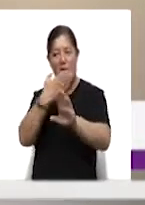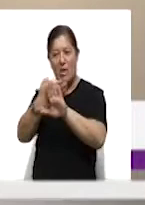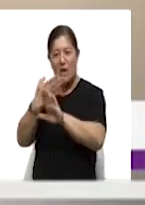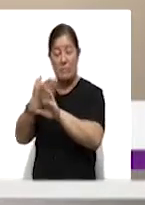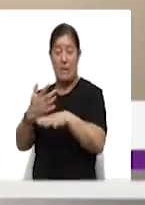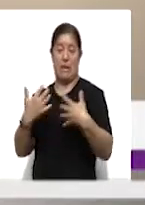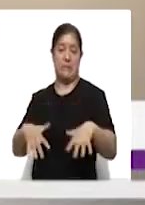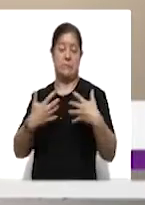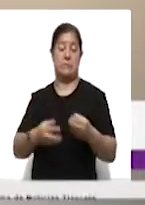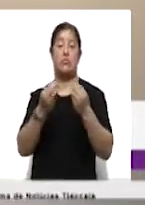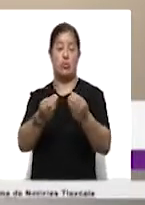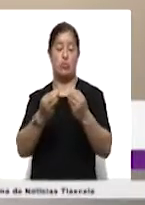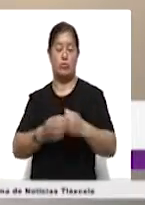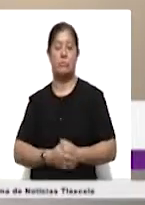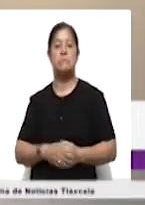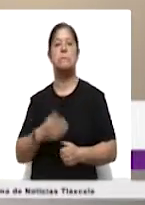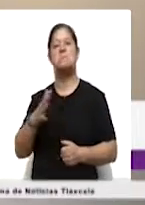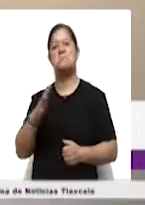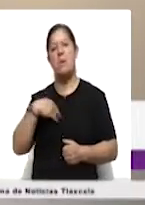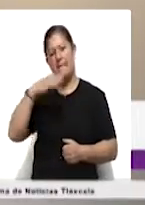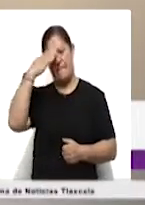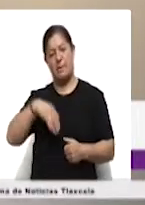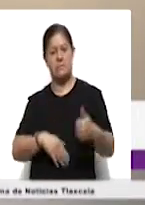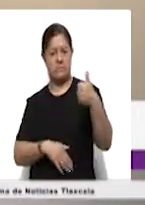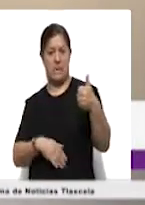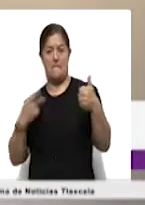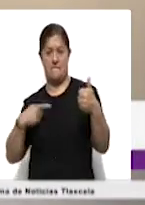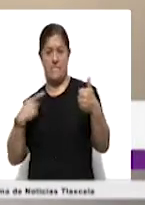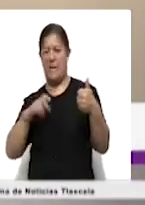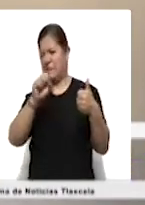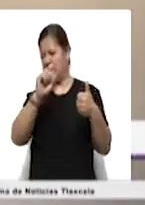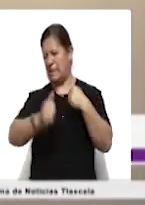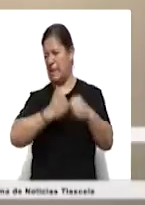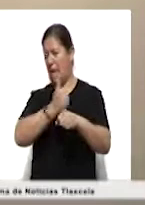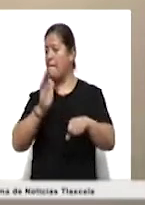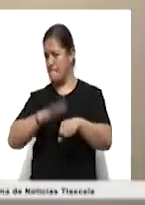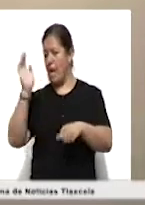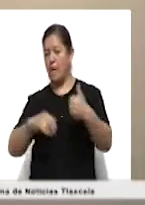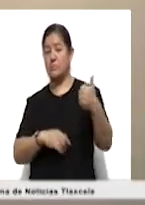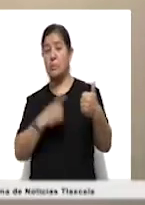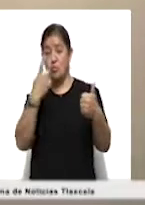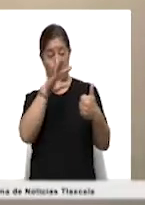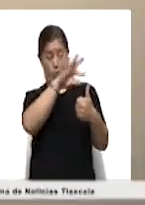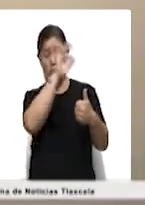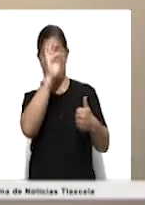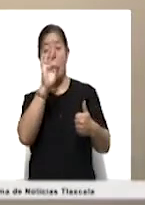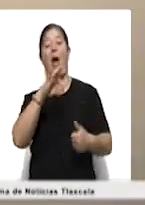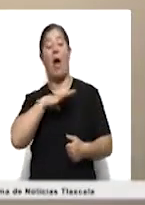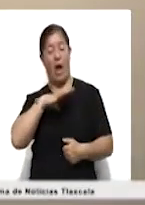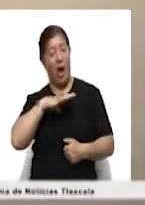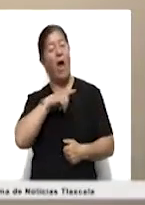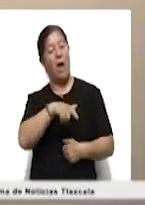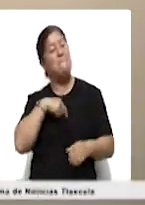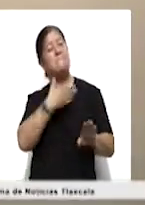se considera que uno de cada seis adultos de más de 60 años está viviendo una situación de abuso o de